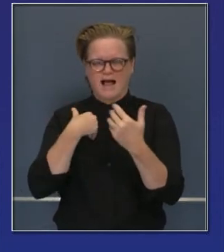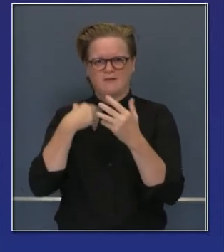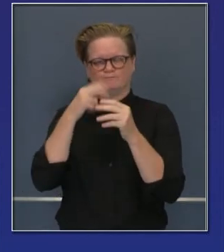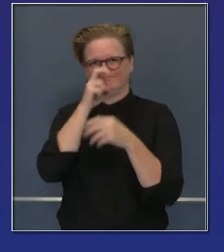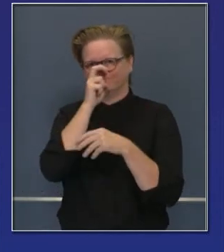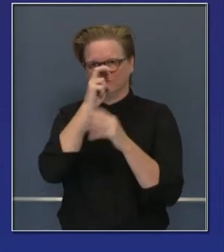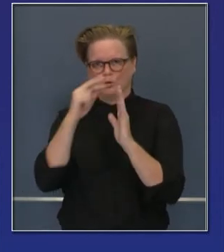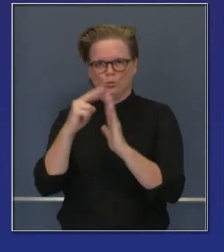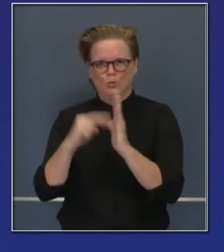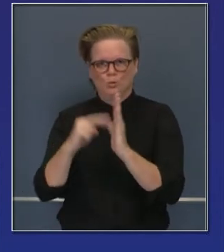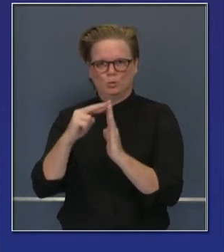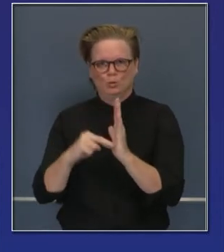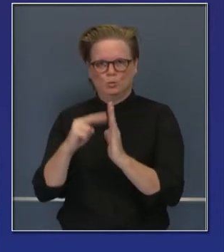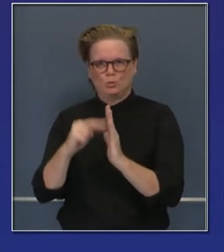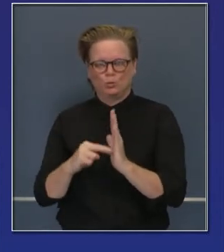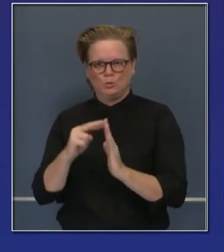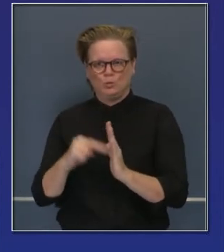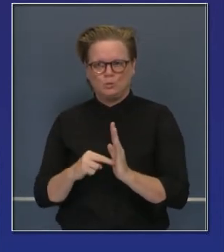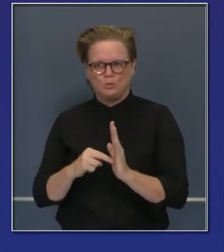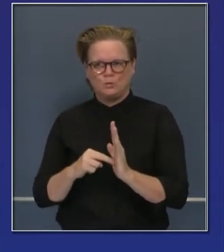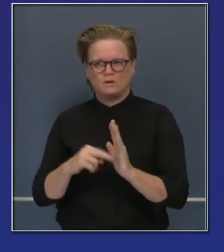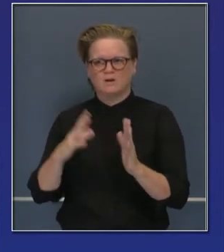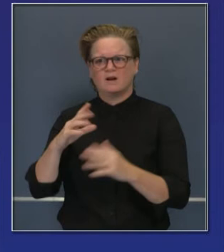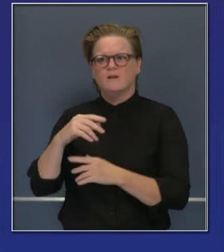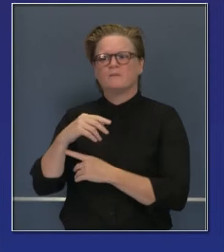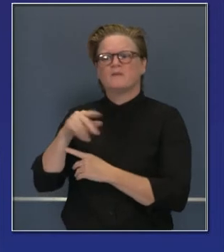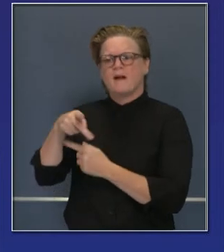Requieren congeladores, ULT.